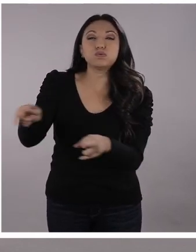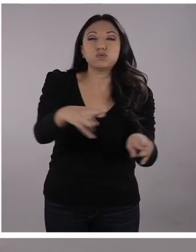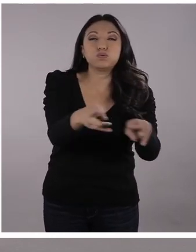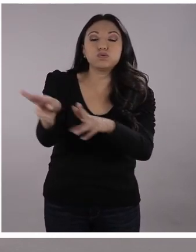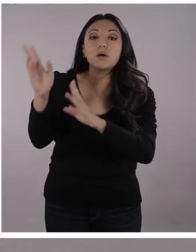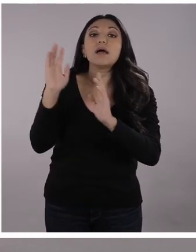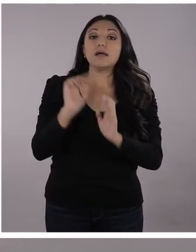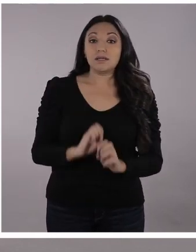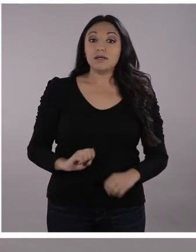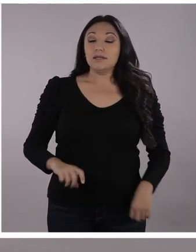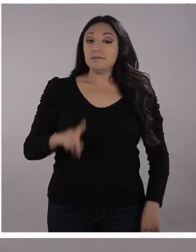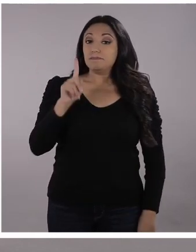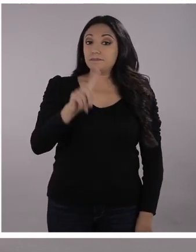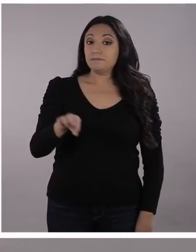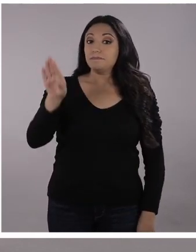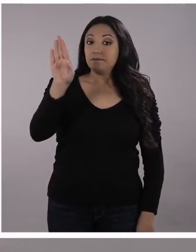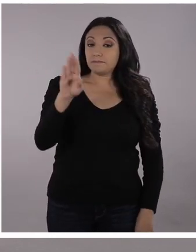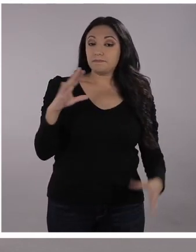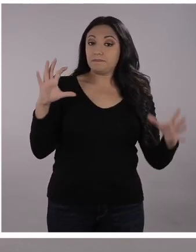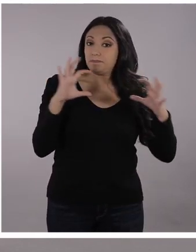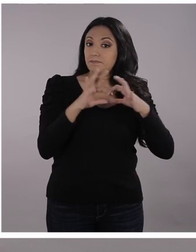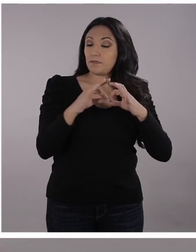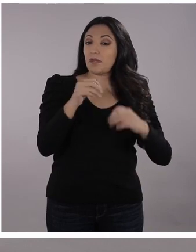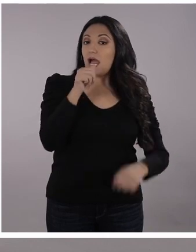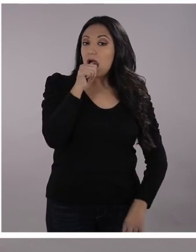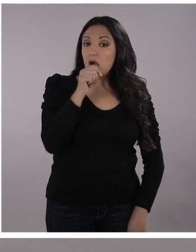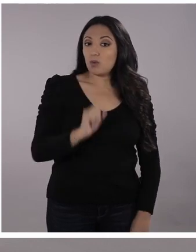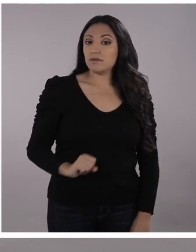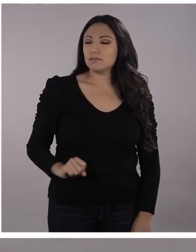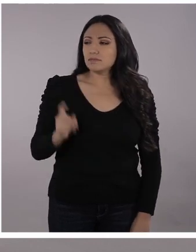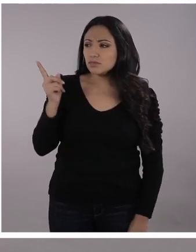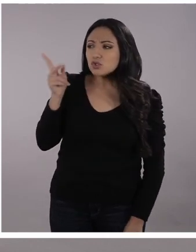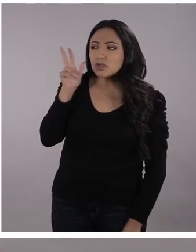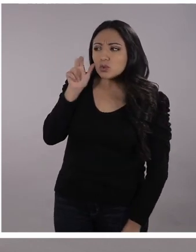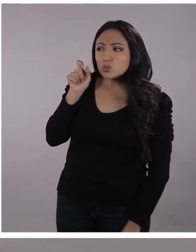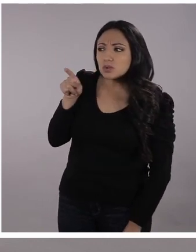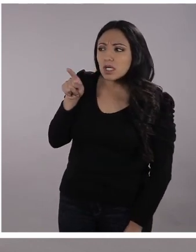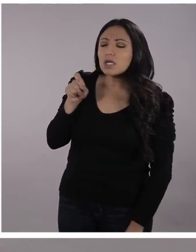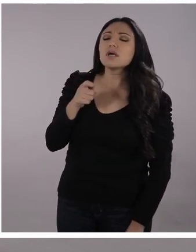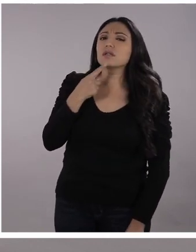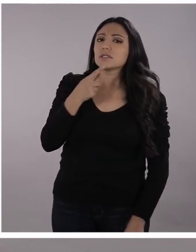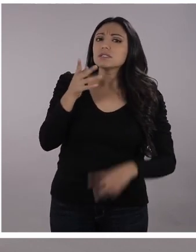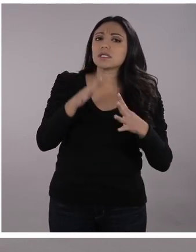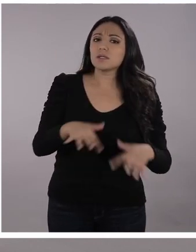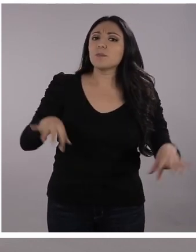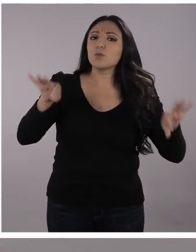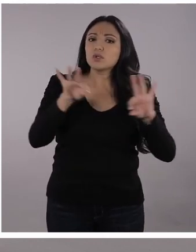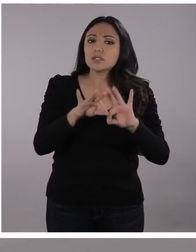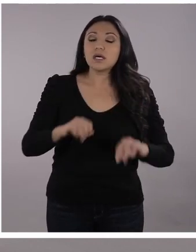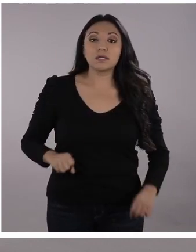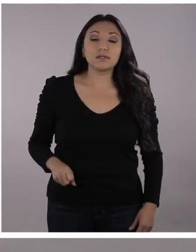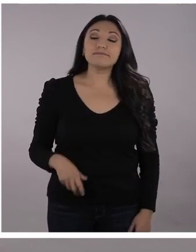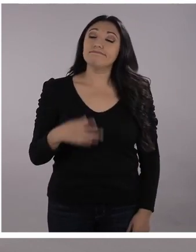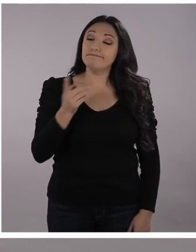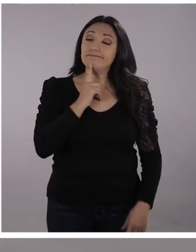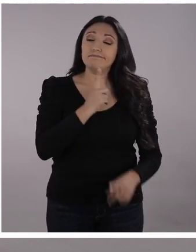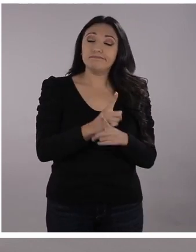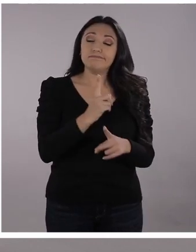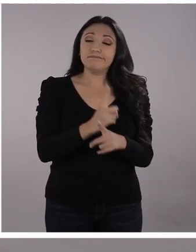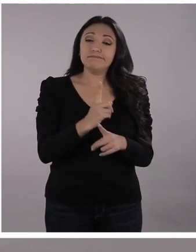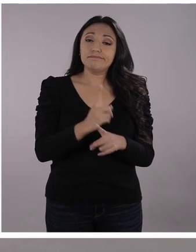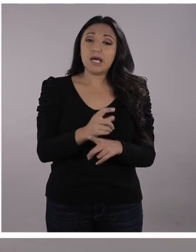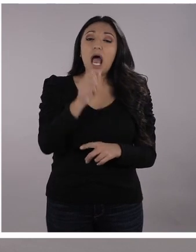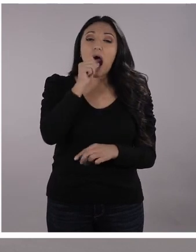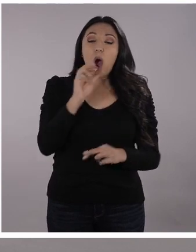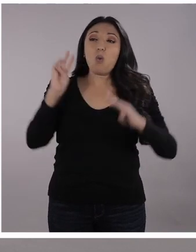Ah, y se ata con lo del agua, mire, estamos conectados. Yo te escuché hace un momento y tú dijiste algo súper importante, ¿no? Lamentablemente nuestros